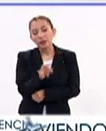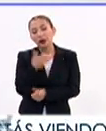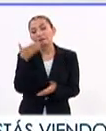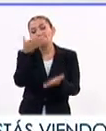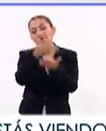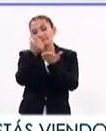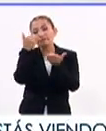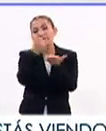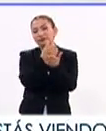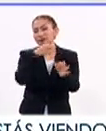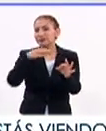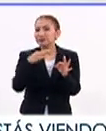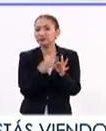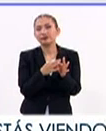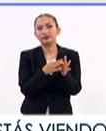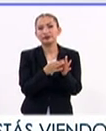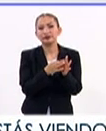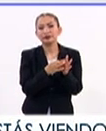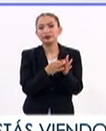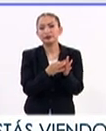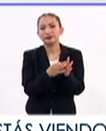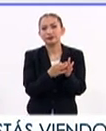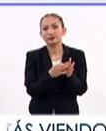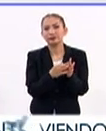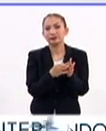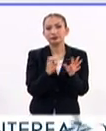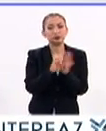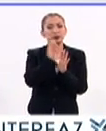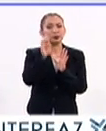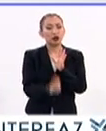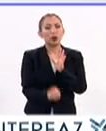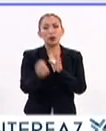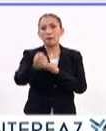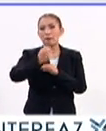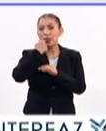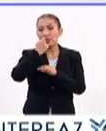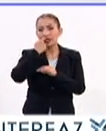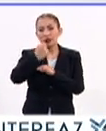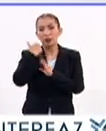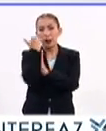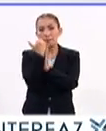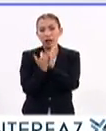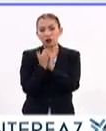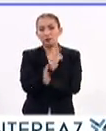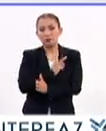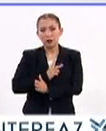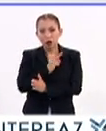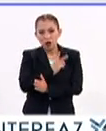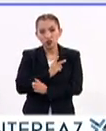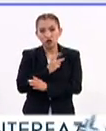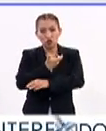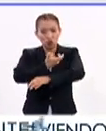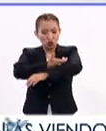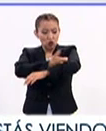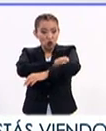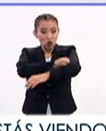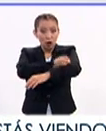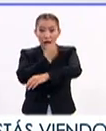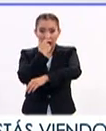intervenciones muy precisas, como poner medicamento antirretroviral intravenoso.